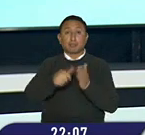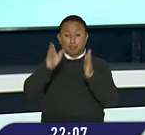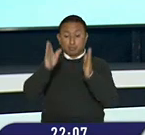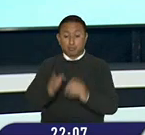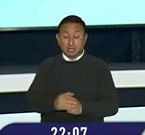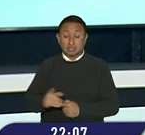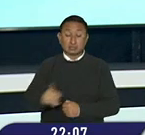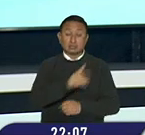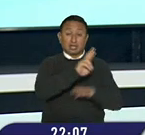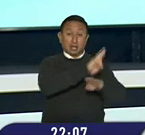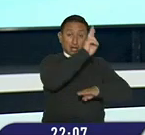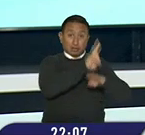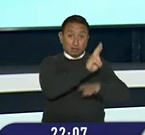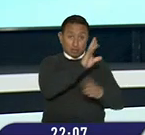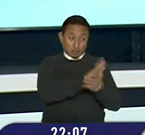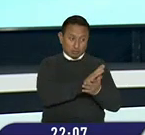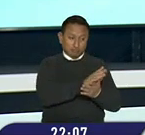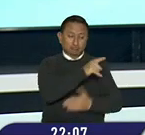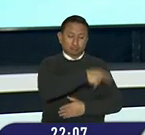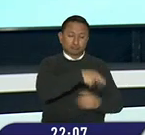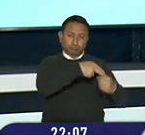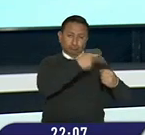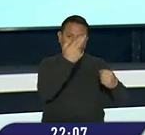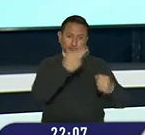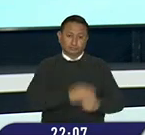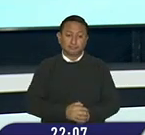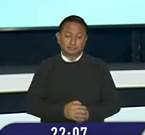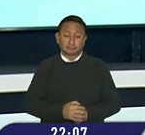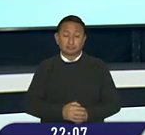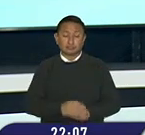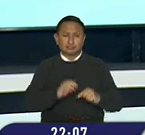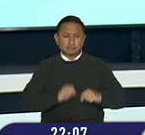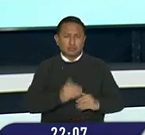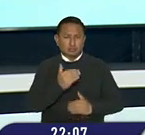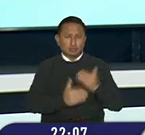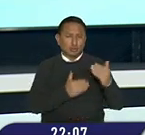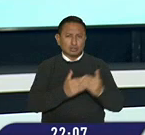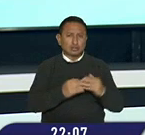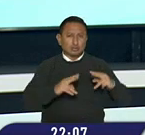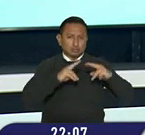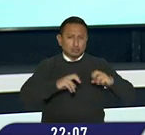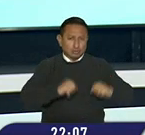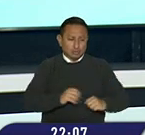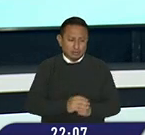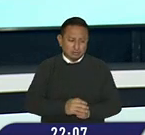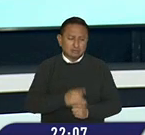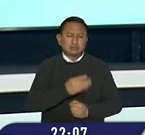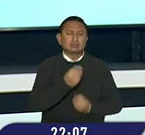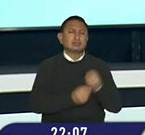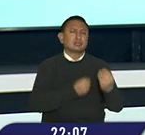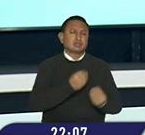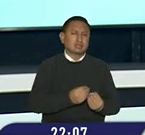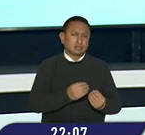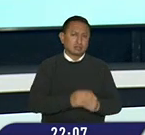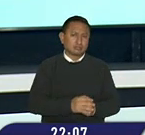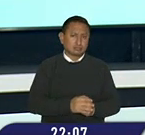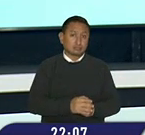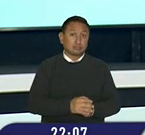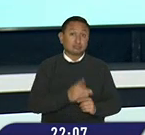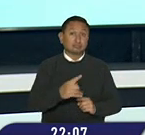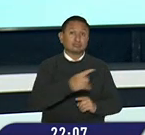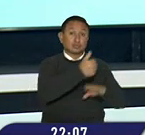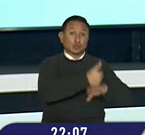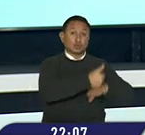rectora del plantel educativo. Además se indagará sobre el proceso que se siguió tras conocerse el hecho por parte de